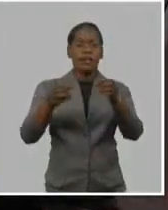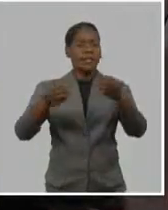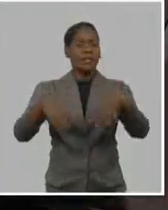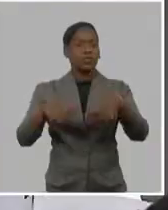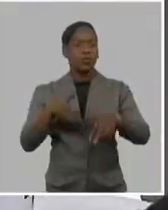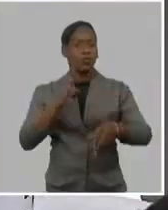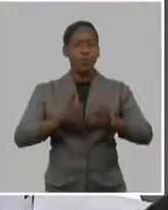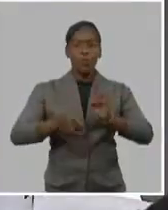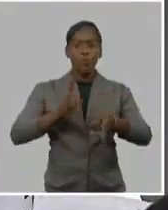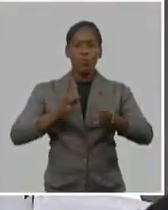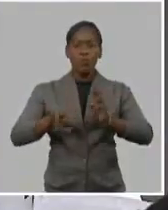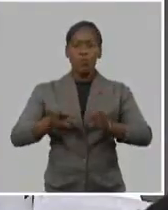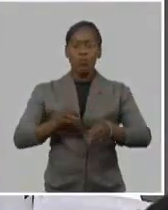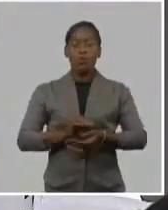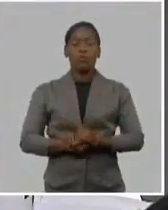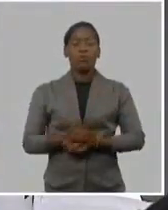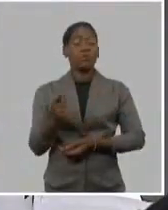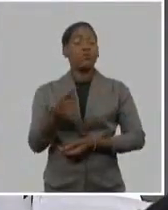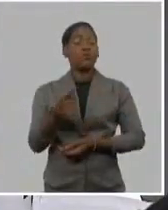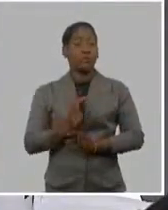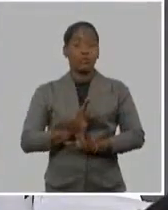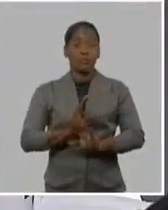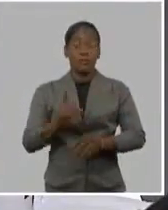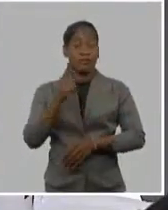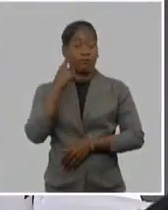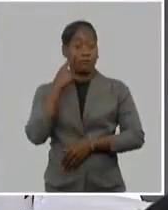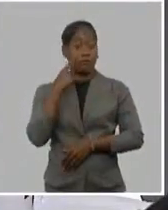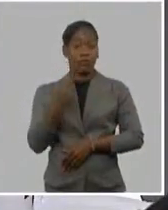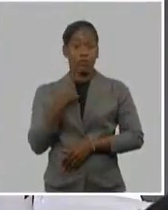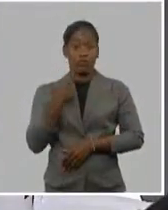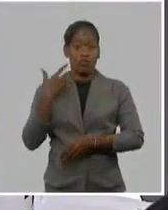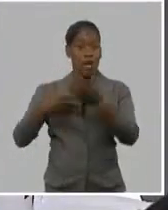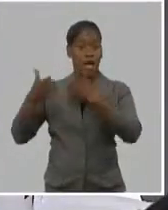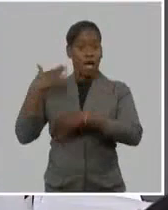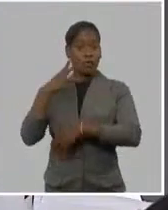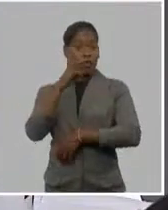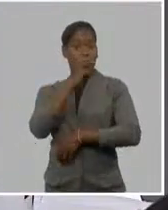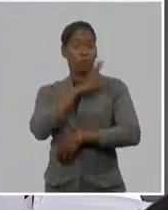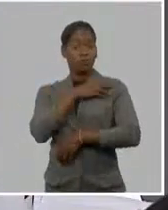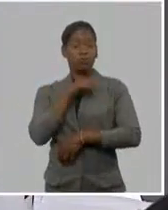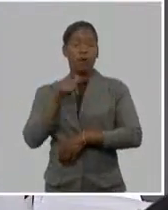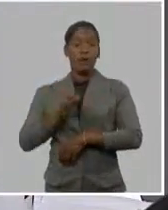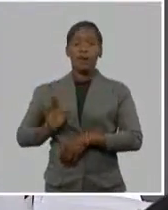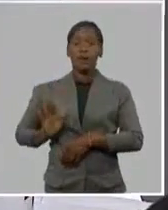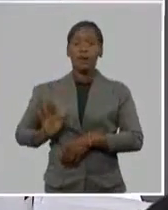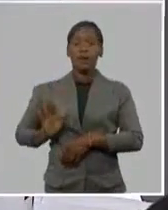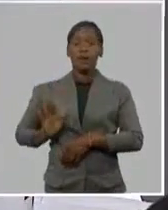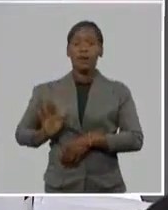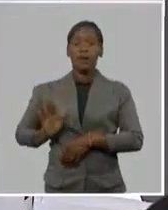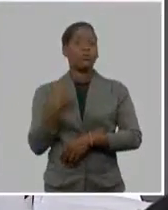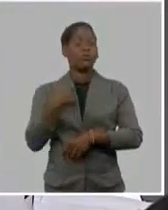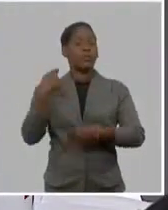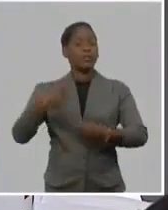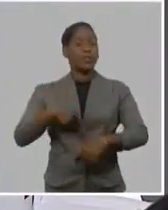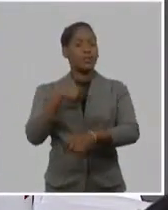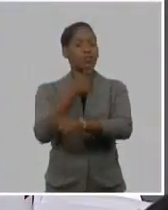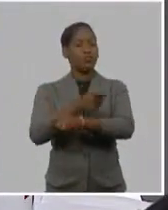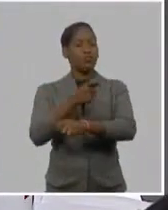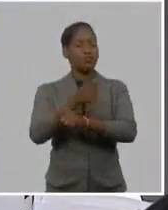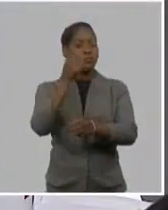la cual hemos sido parte. Recordemos que esto es una obra de la obra.